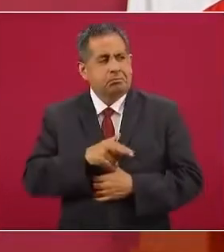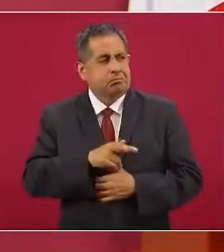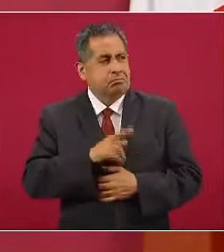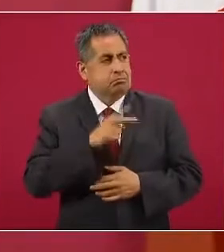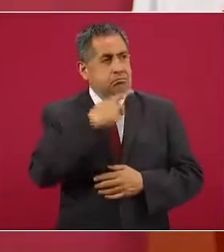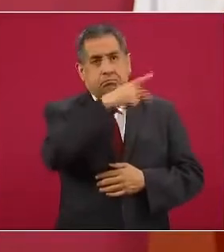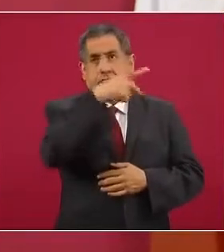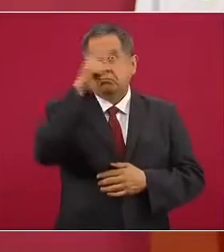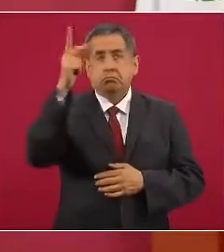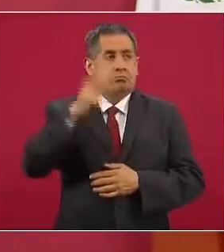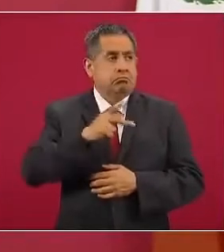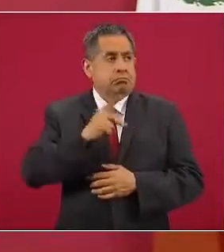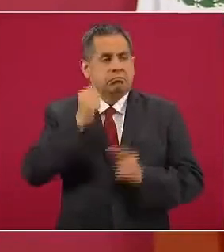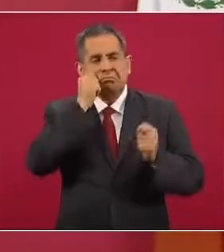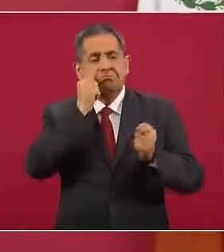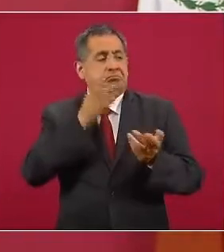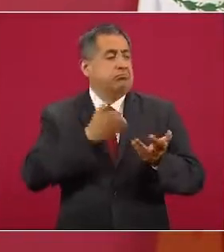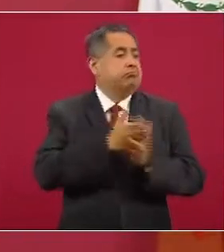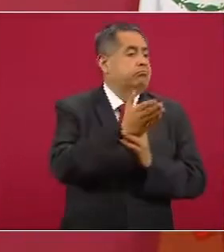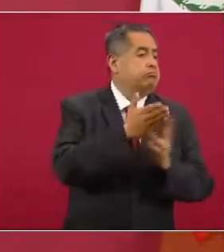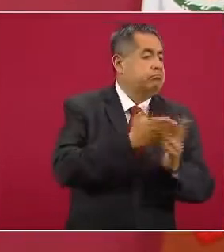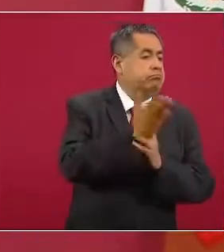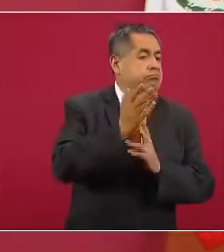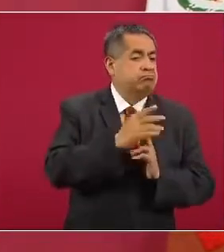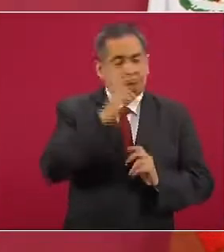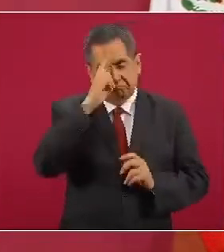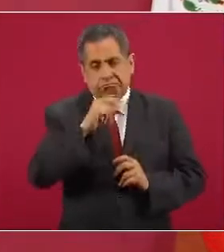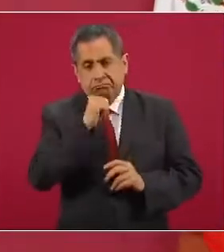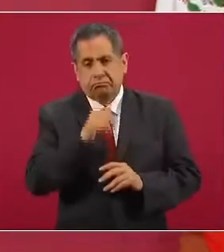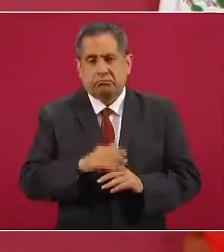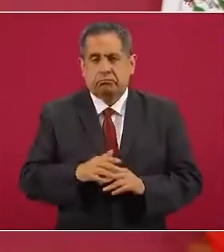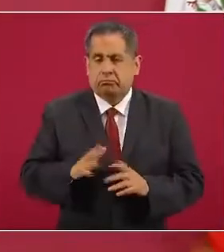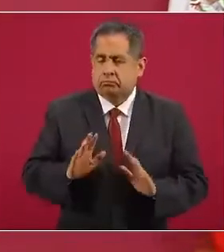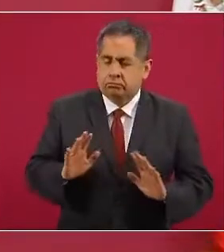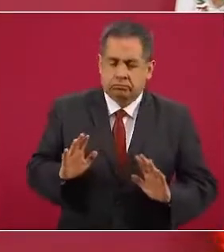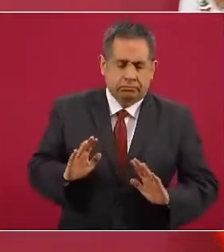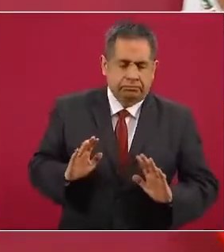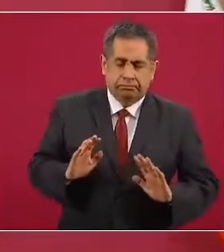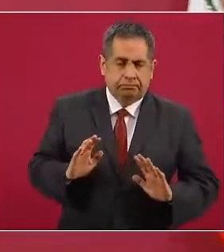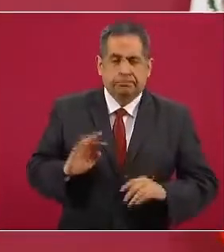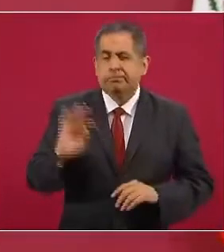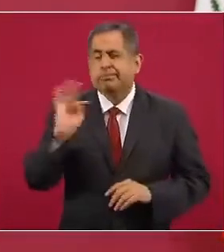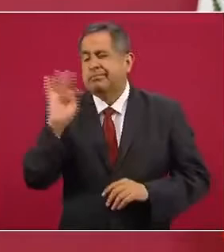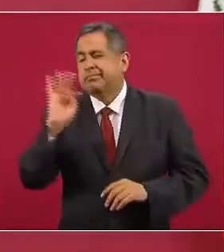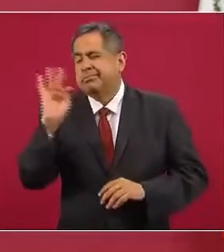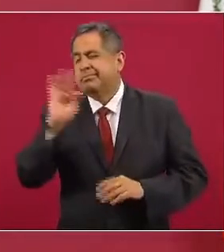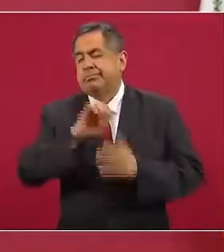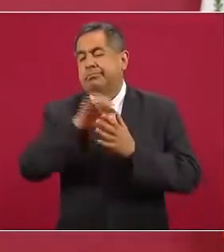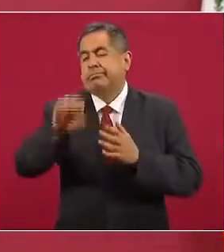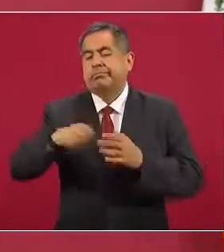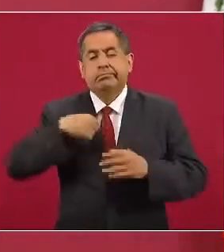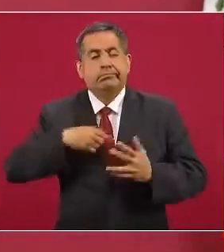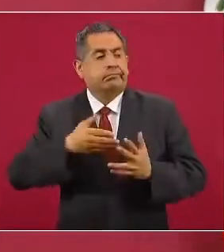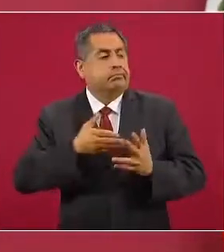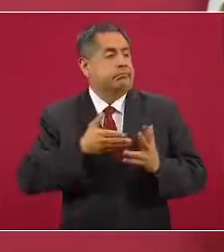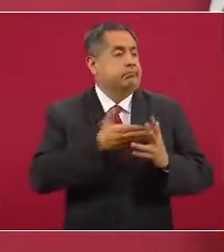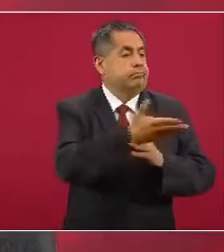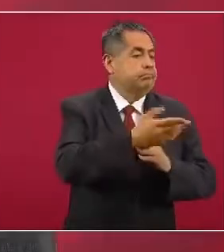otros pueblos y nos metemos en cuestiones internas?